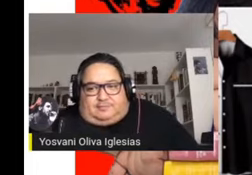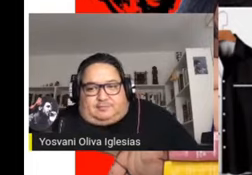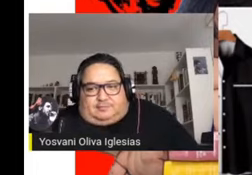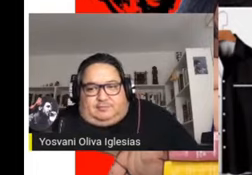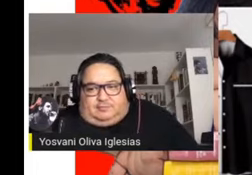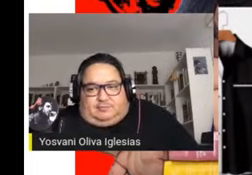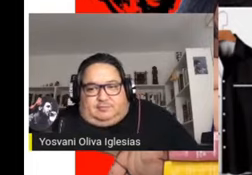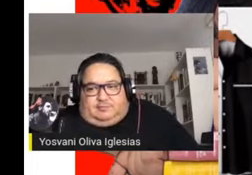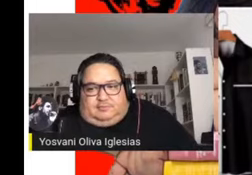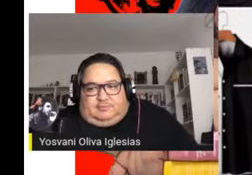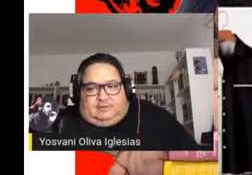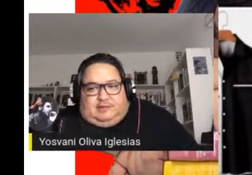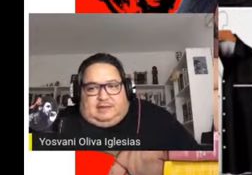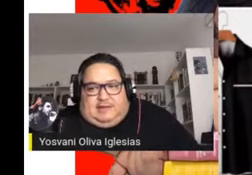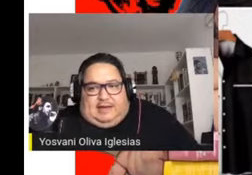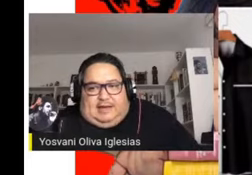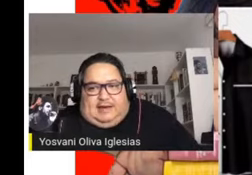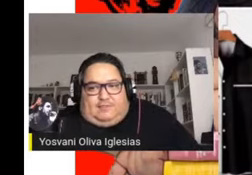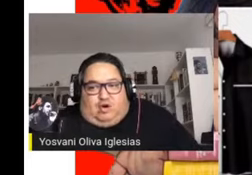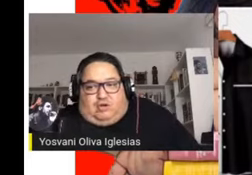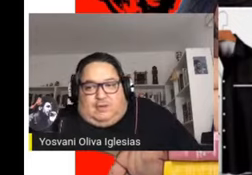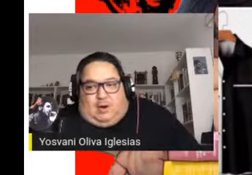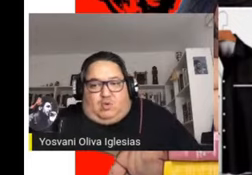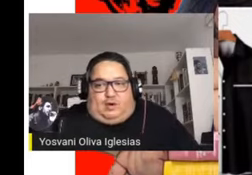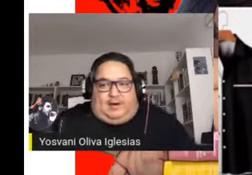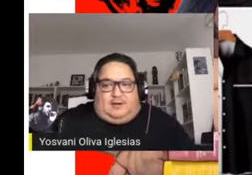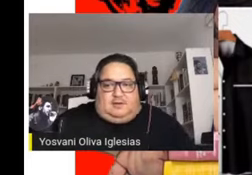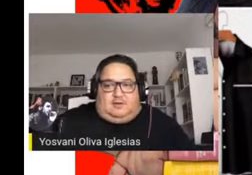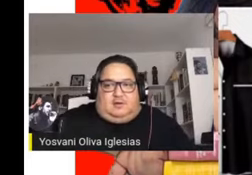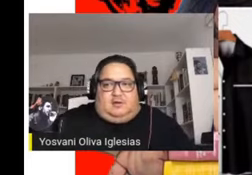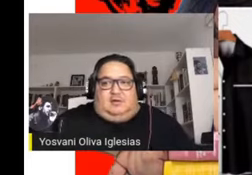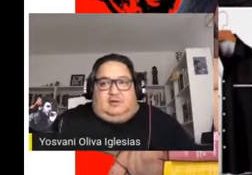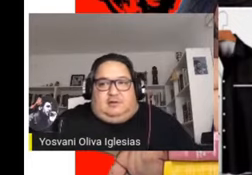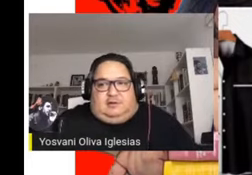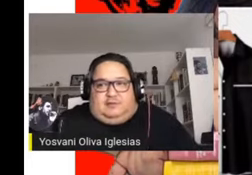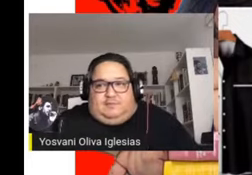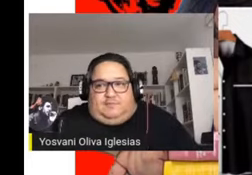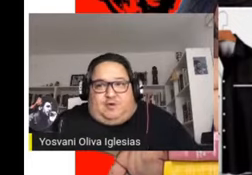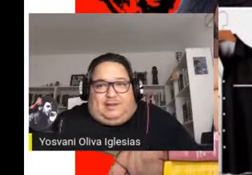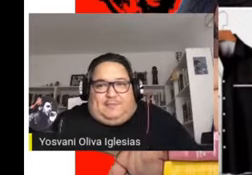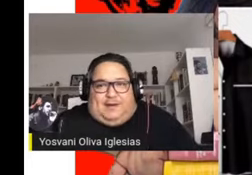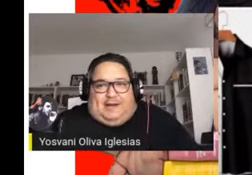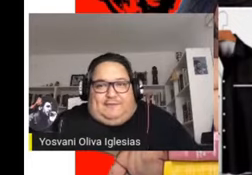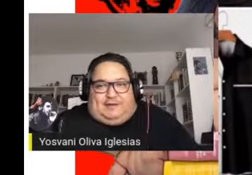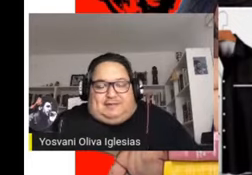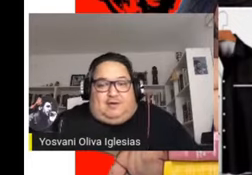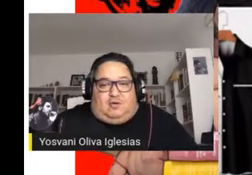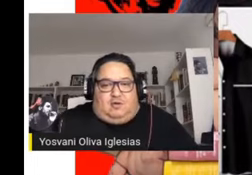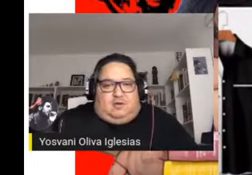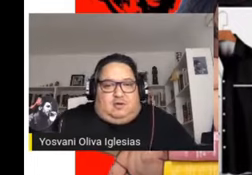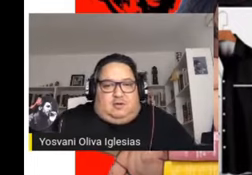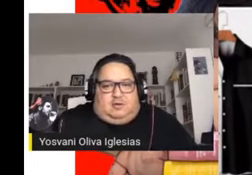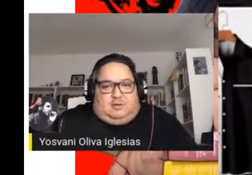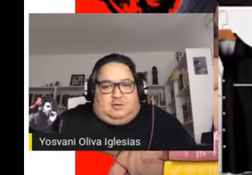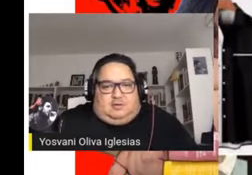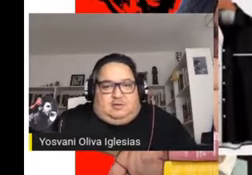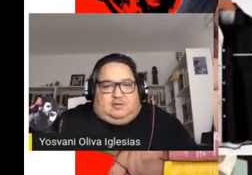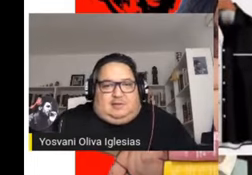donde va a ocurrir pone también énfasis, ¿no?